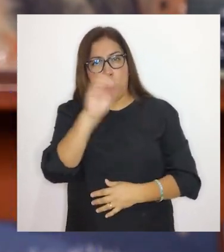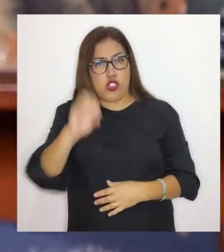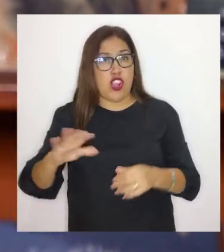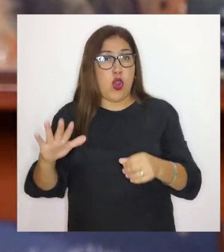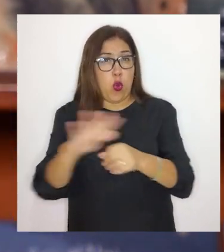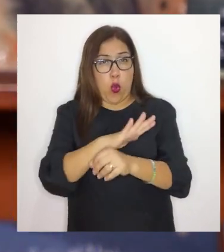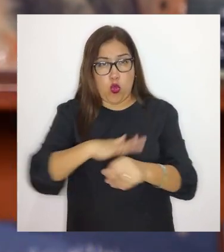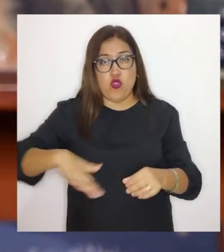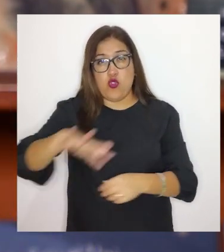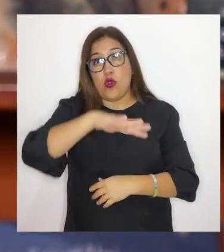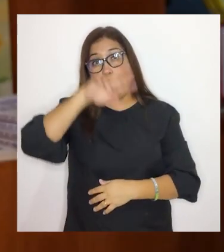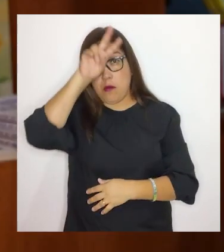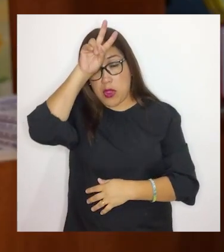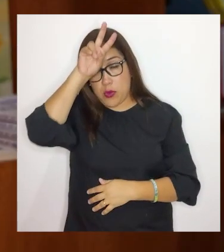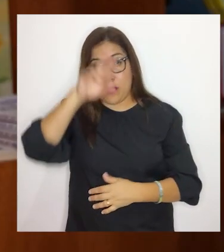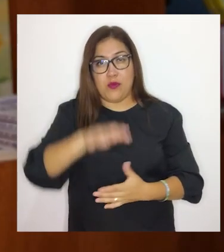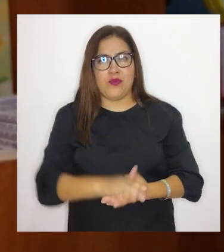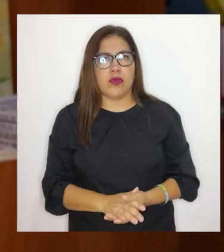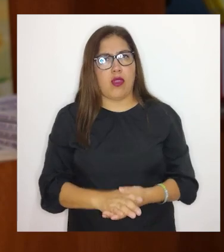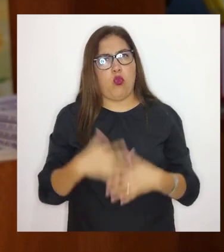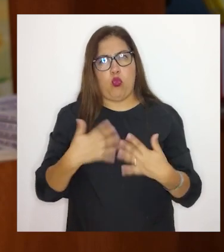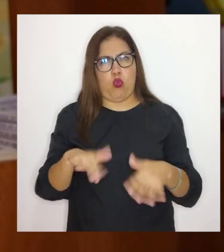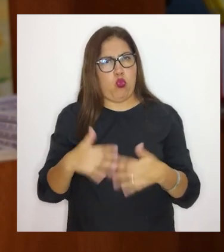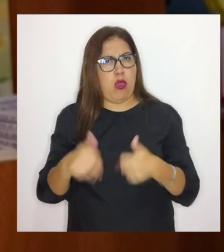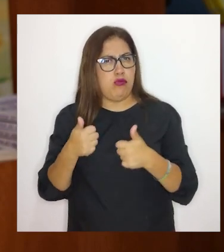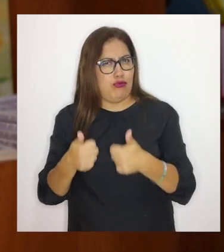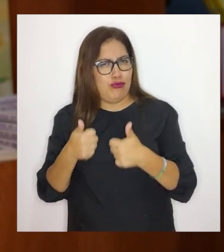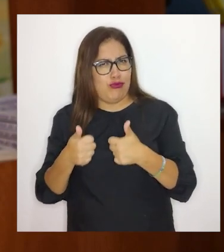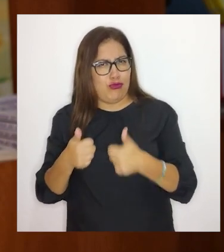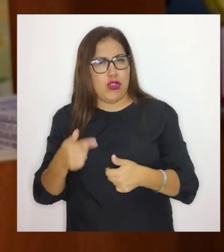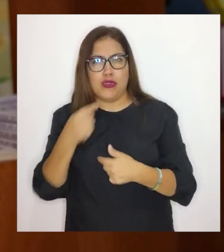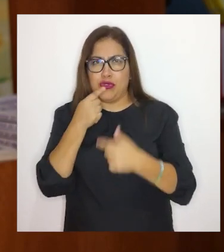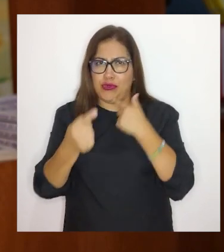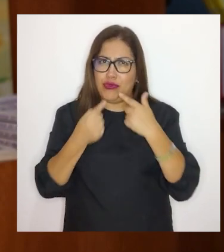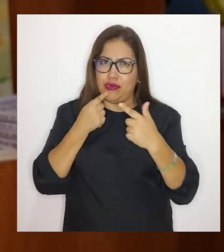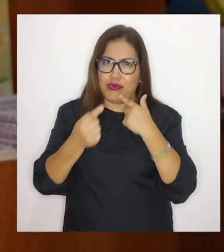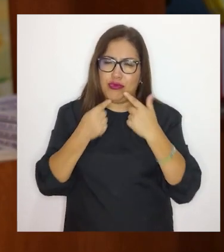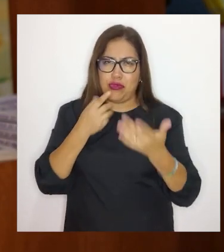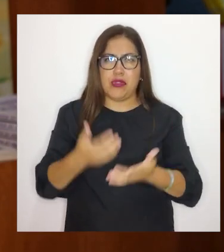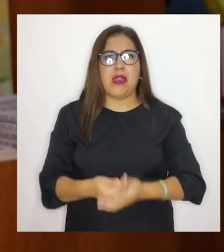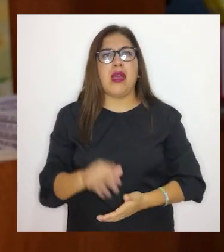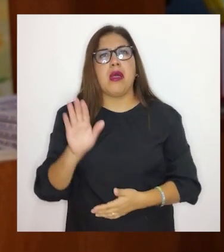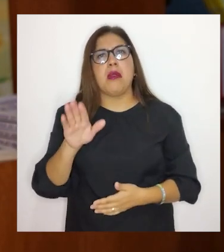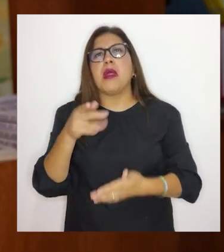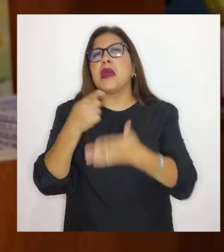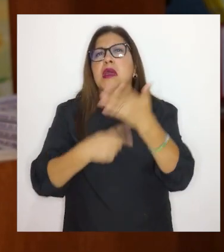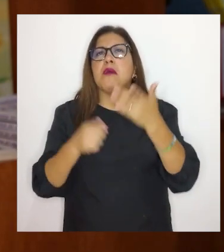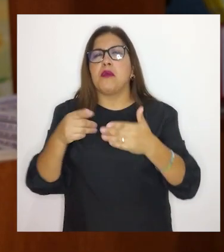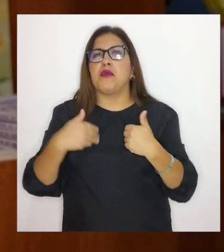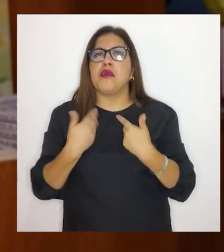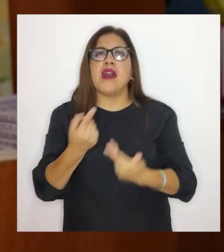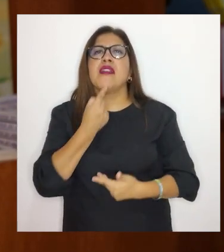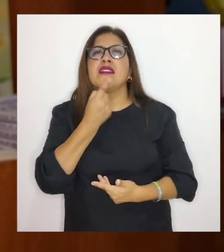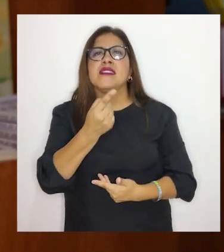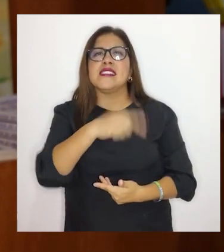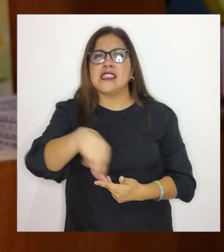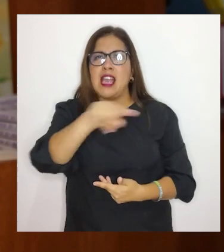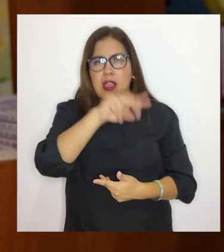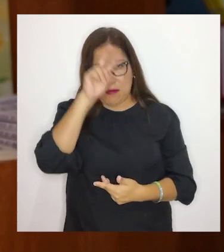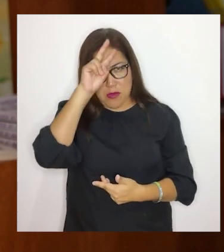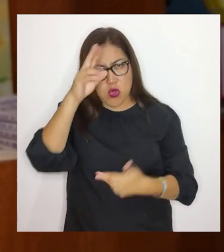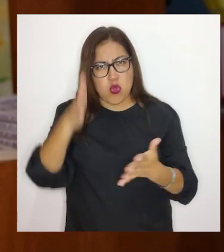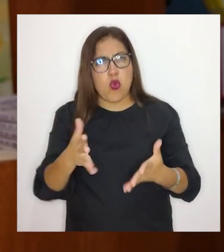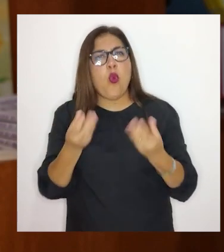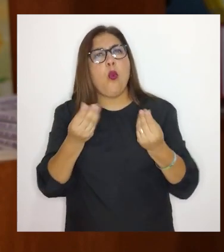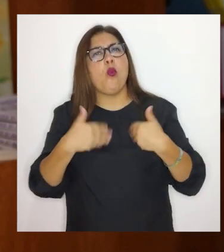100% del territorio. Qué bueno, qué bueno, Nancy, lo que nos comentas. ¿Y qué le puedes decir a nuestras amigas